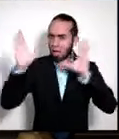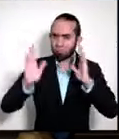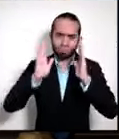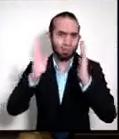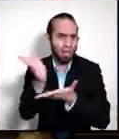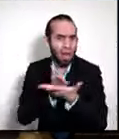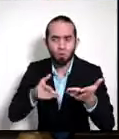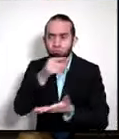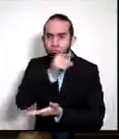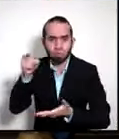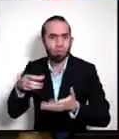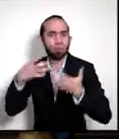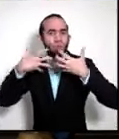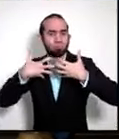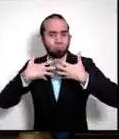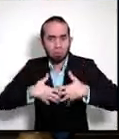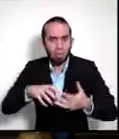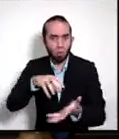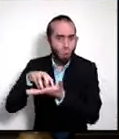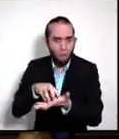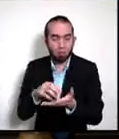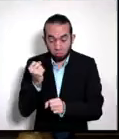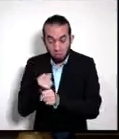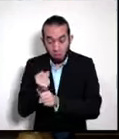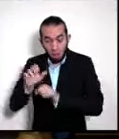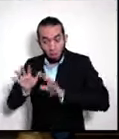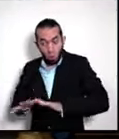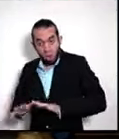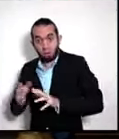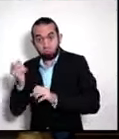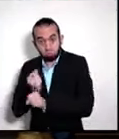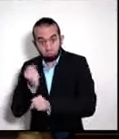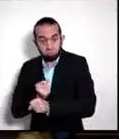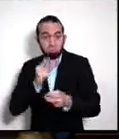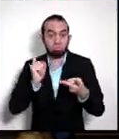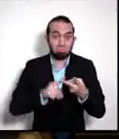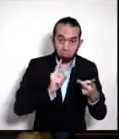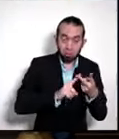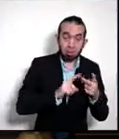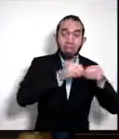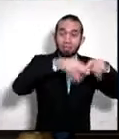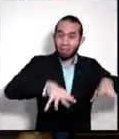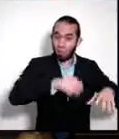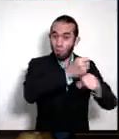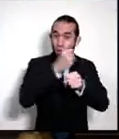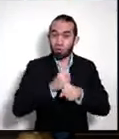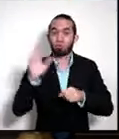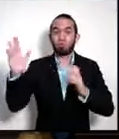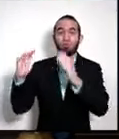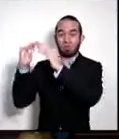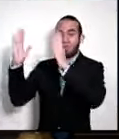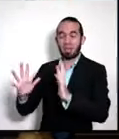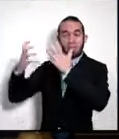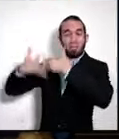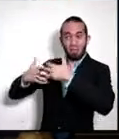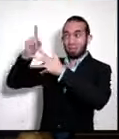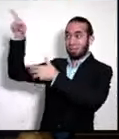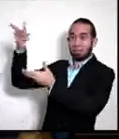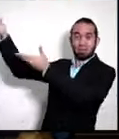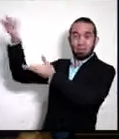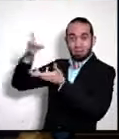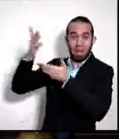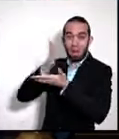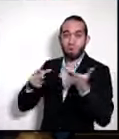inquietud que pueda haber tanto a nivel de las operaciones locales como los headquarters las casas matrices que puedan tener